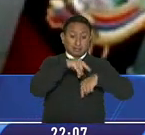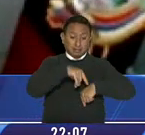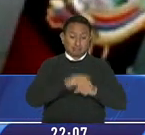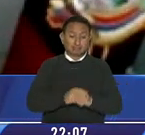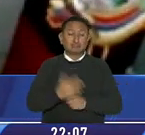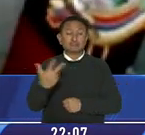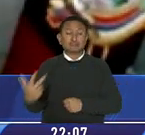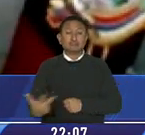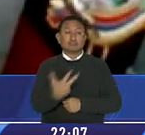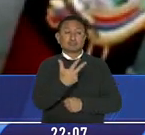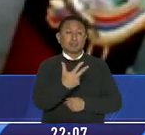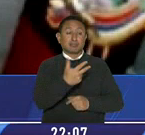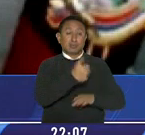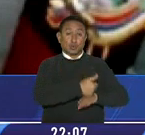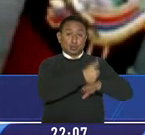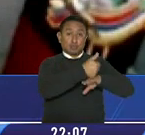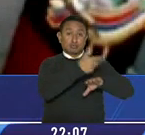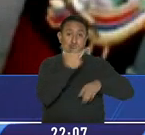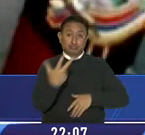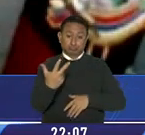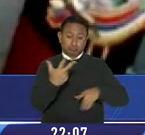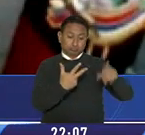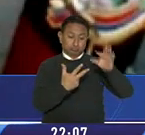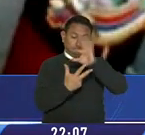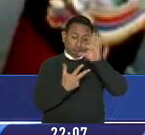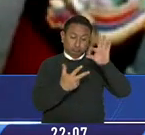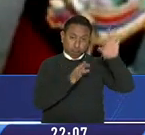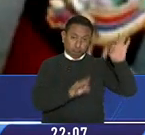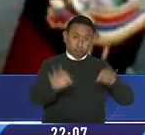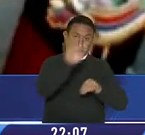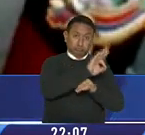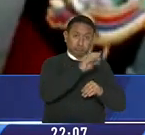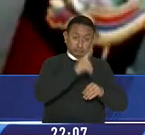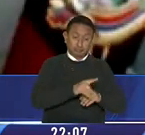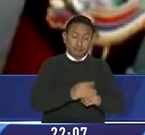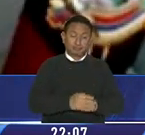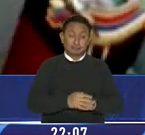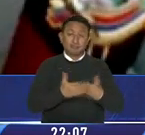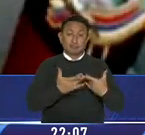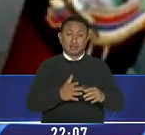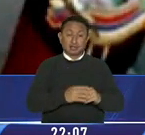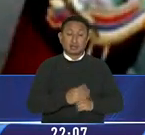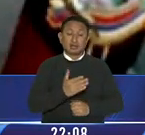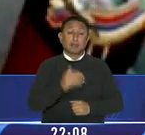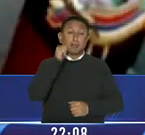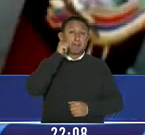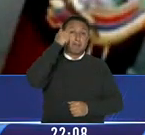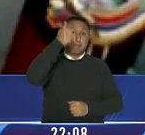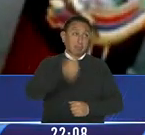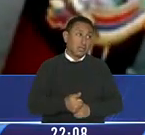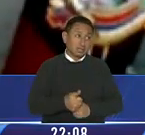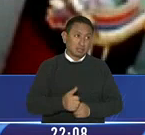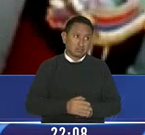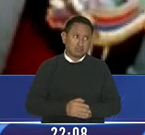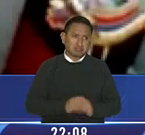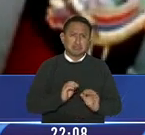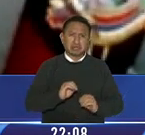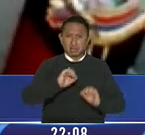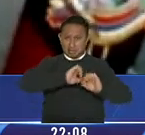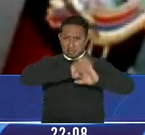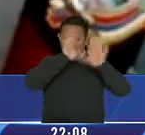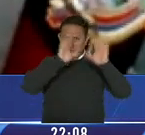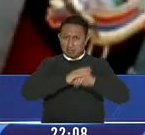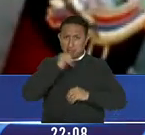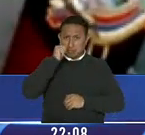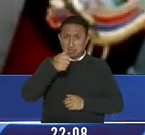terna para sustituir a la autoridad. La terna ya ha sido conformada y en horas del día de mañana, en las primeras horas del